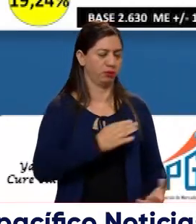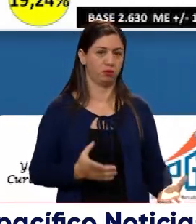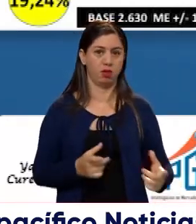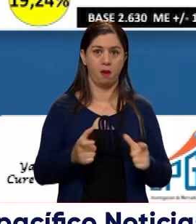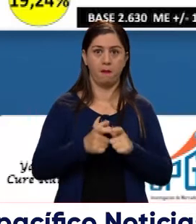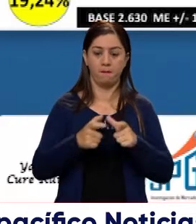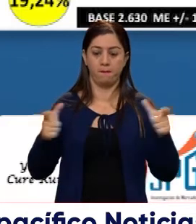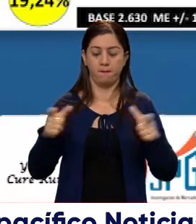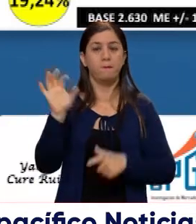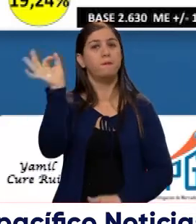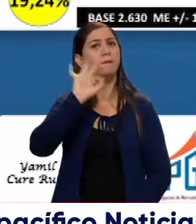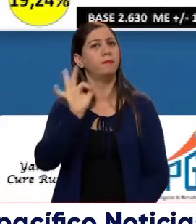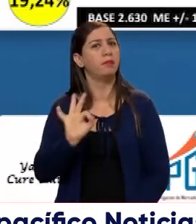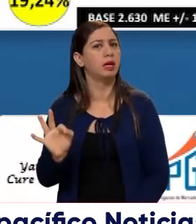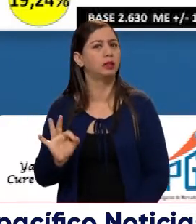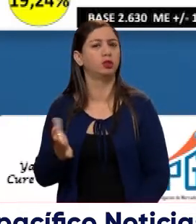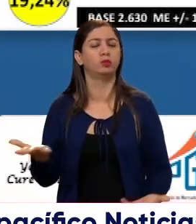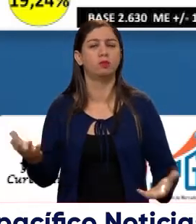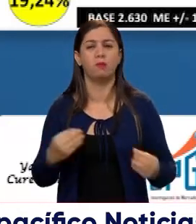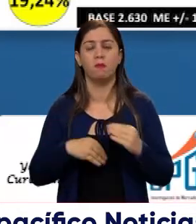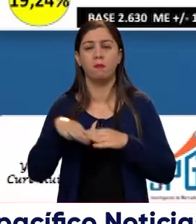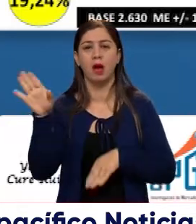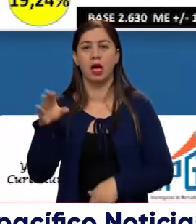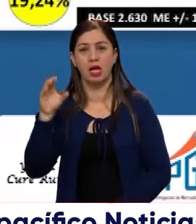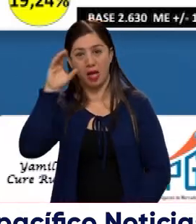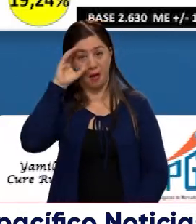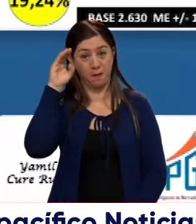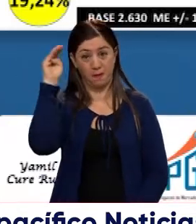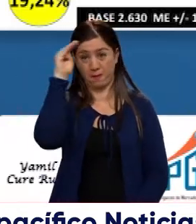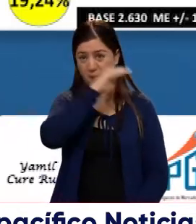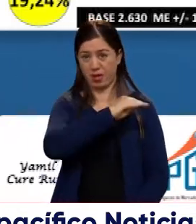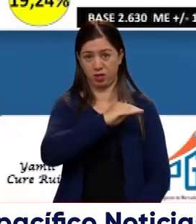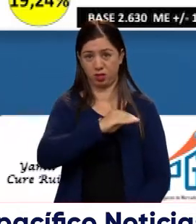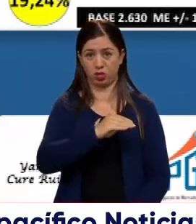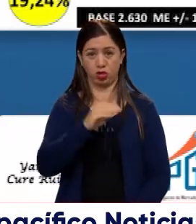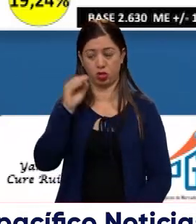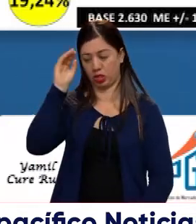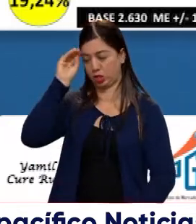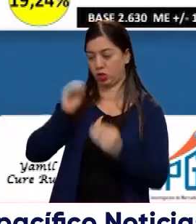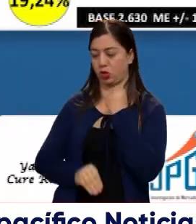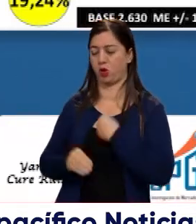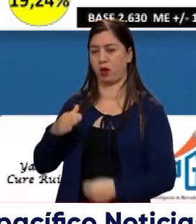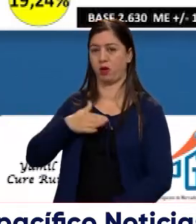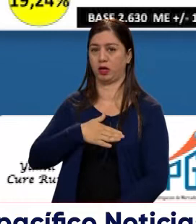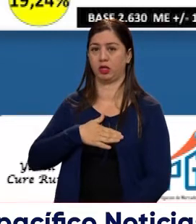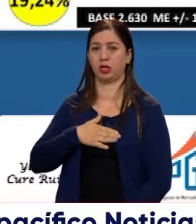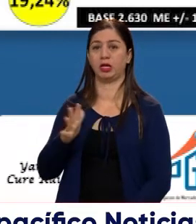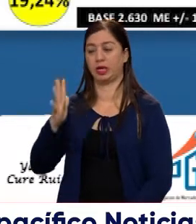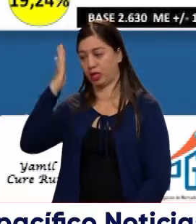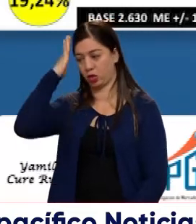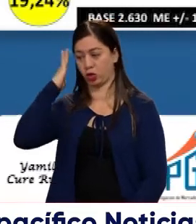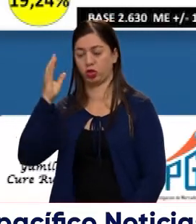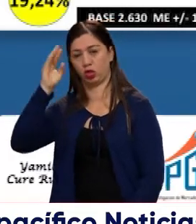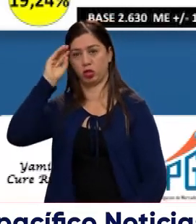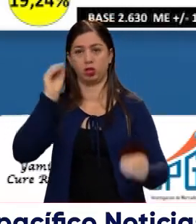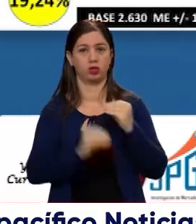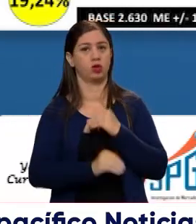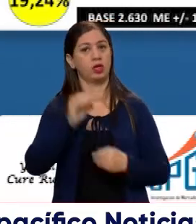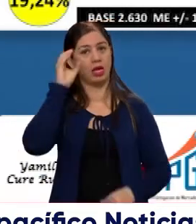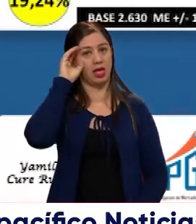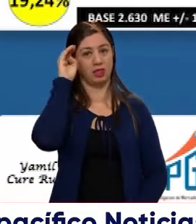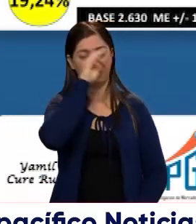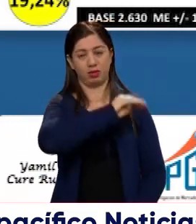mayores, axiomáticos, son en Petro, que son antiuribistas, y en Rodolfo, que soy antipetrista.